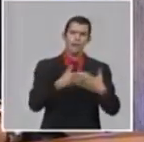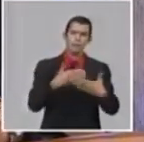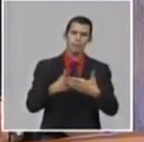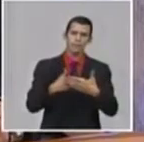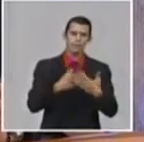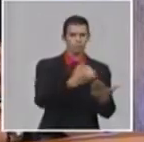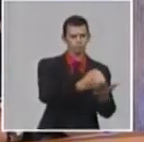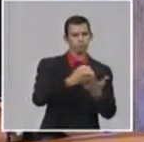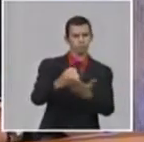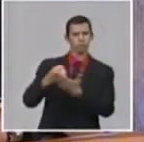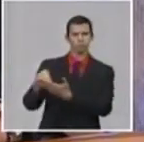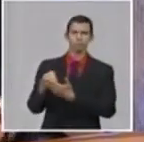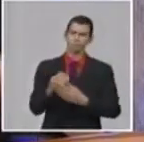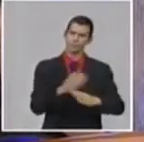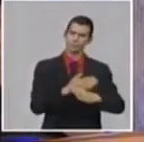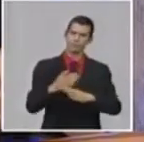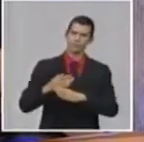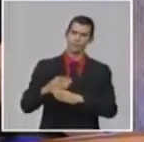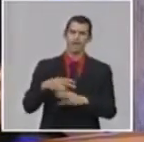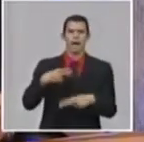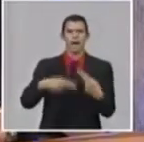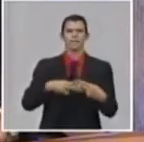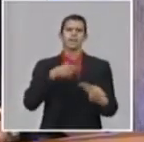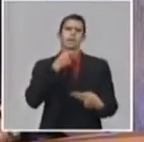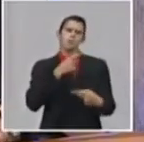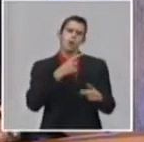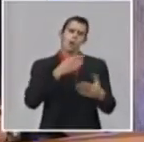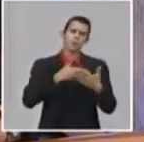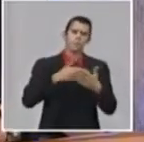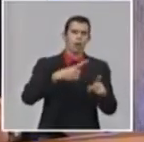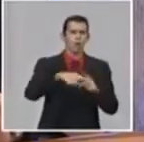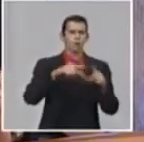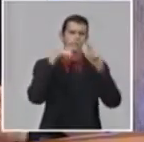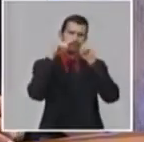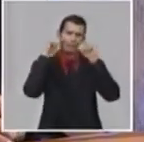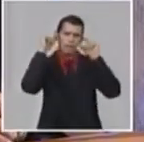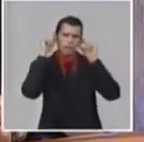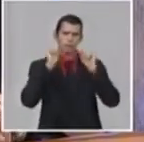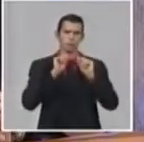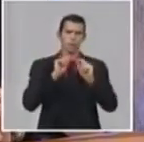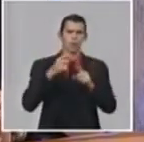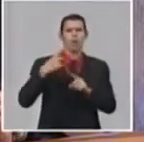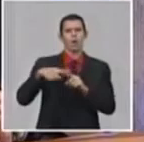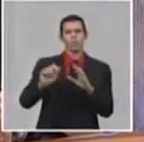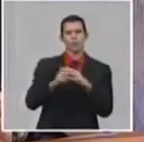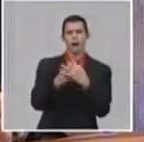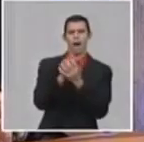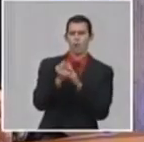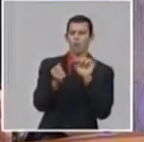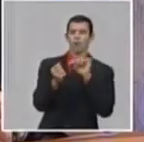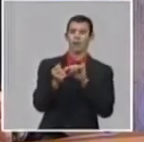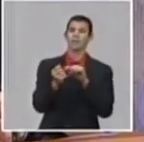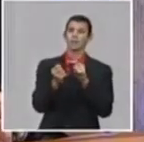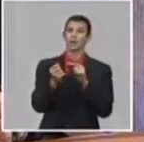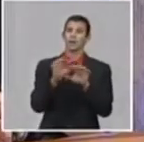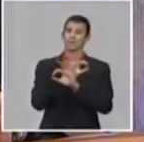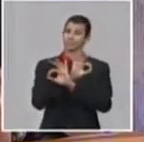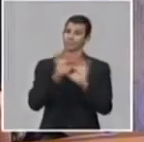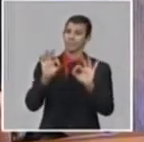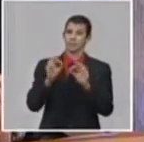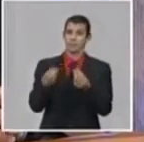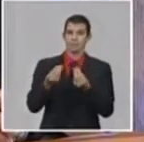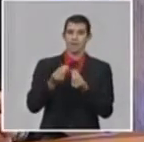a la producción, por ejemplo, de jabones medicinales que tienen acción desinfectante, que actúan incluso en la eliminación del virus